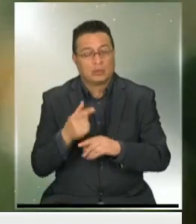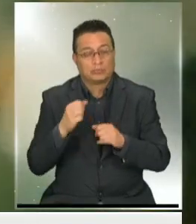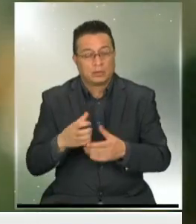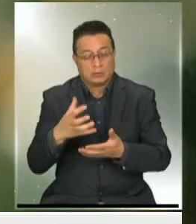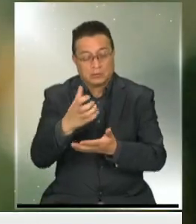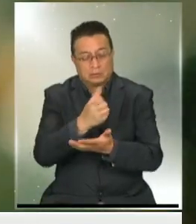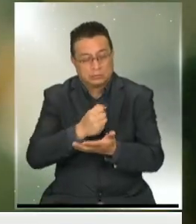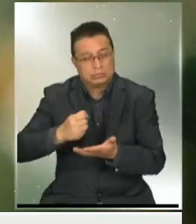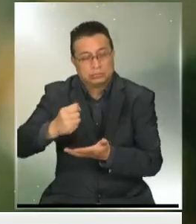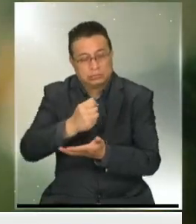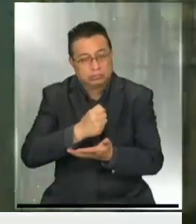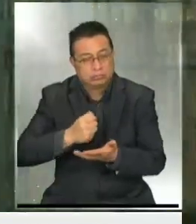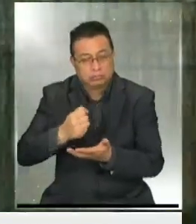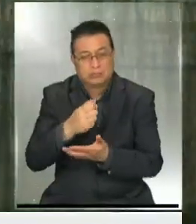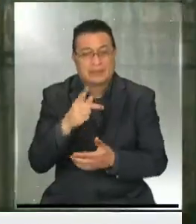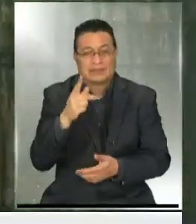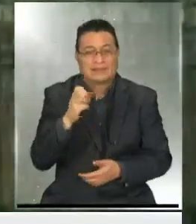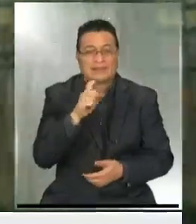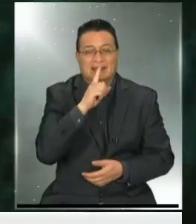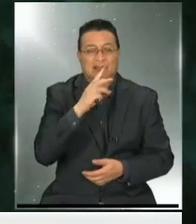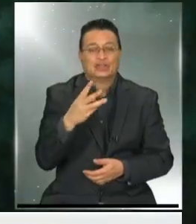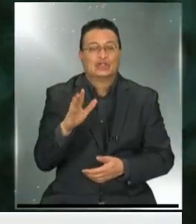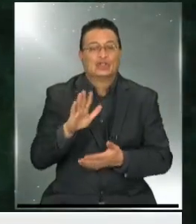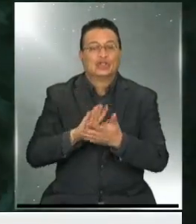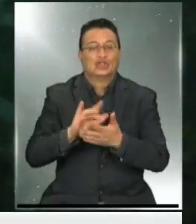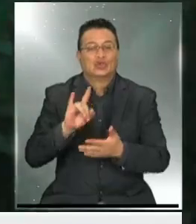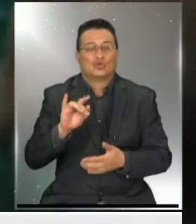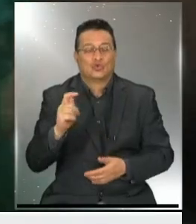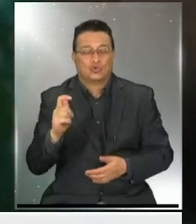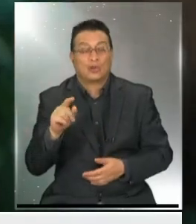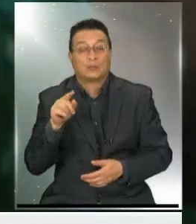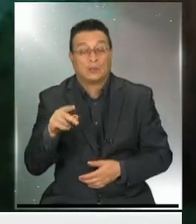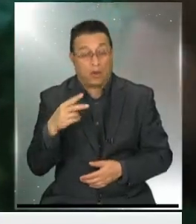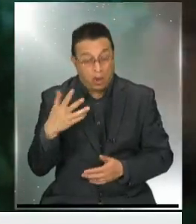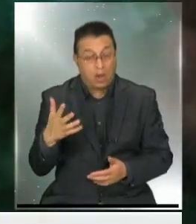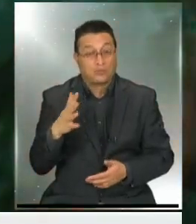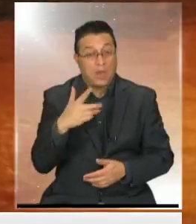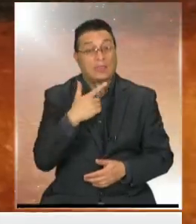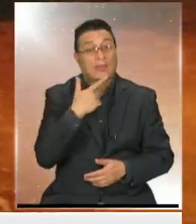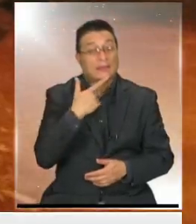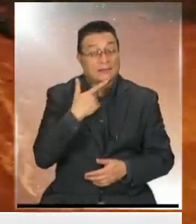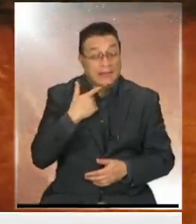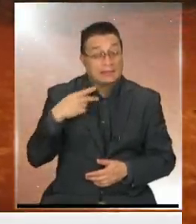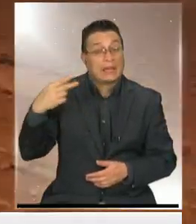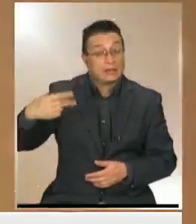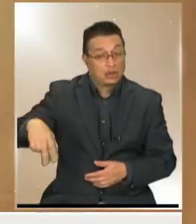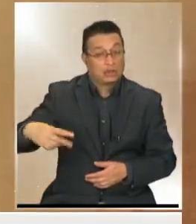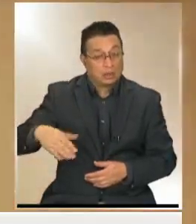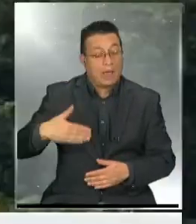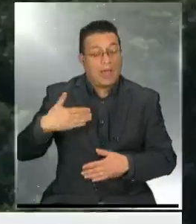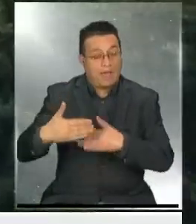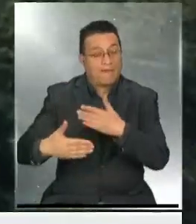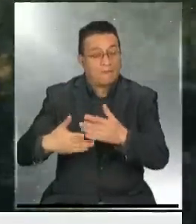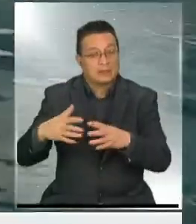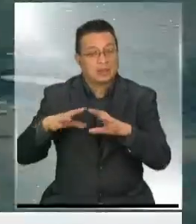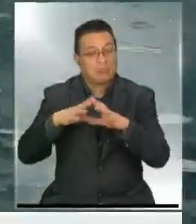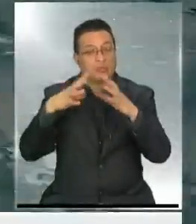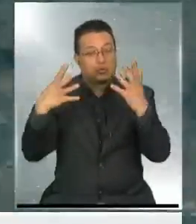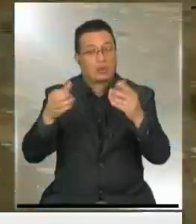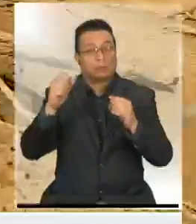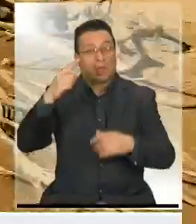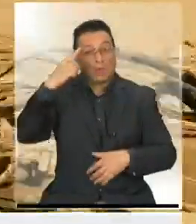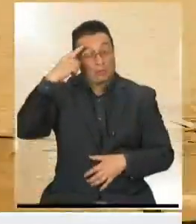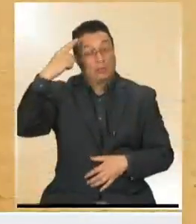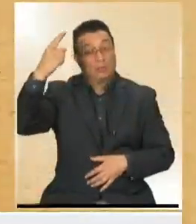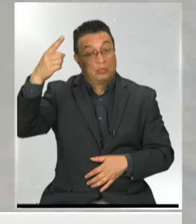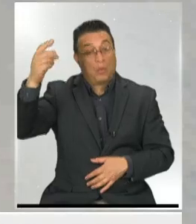de tomate, en este caso, algo así como marciana. Esto es una noticia muy, muy interesante porque es un avance de nivel mundial que nos permite soñar con